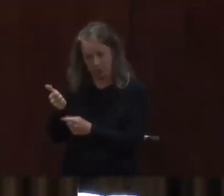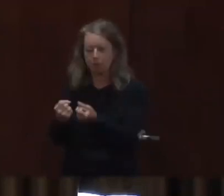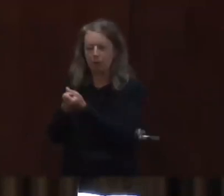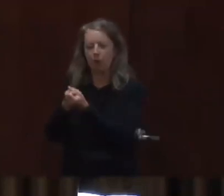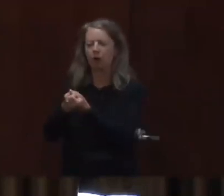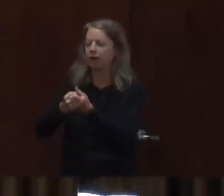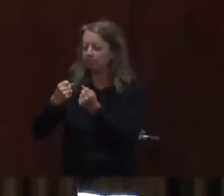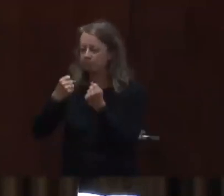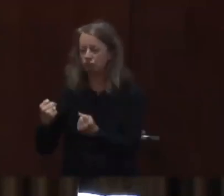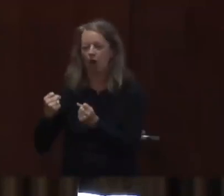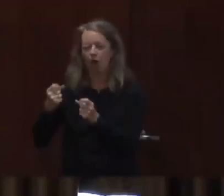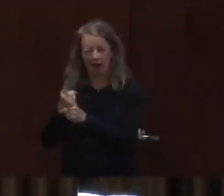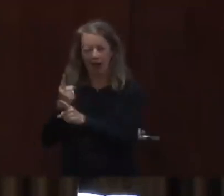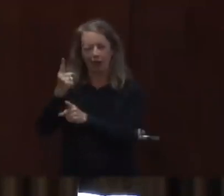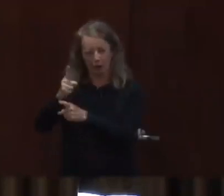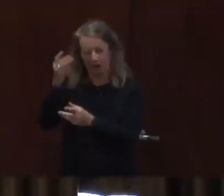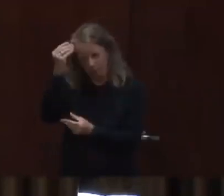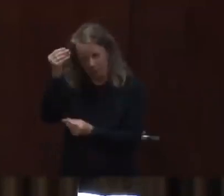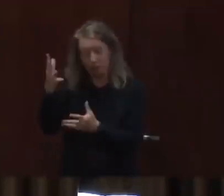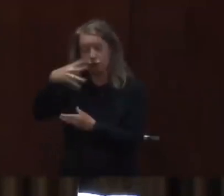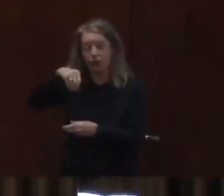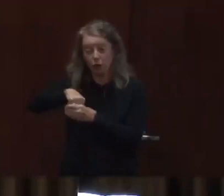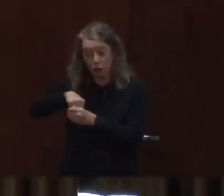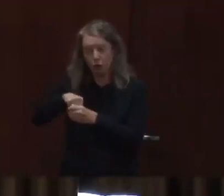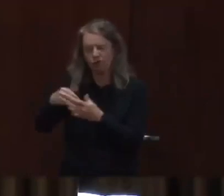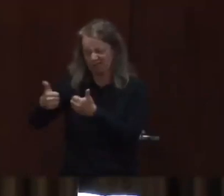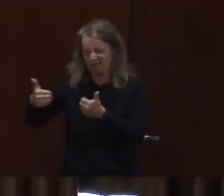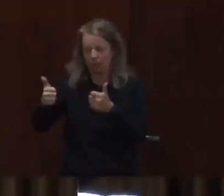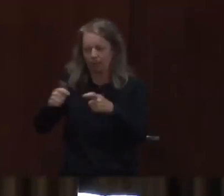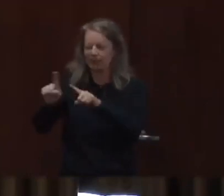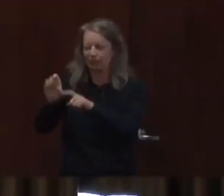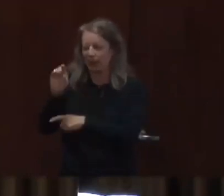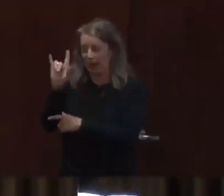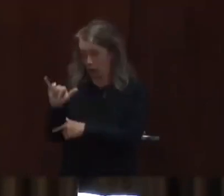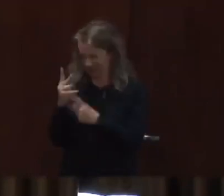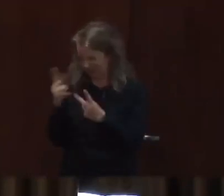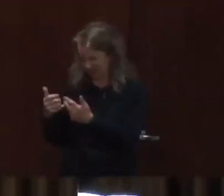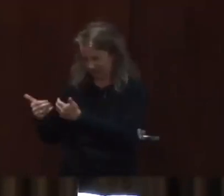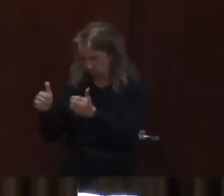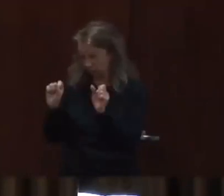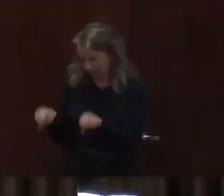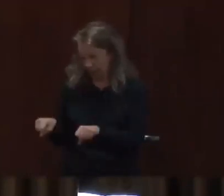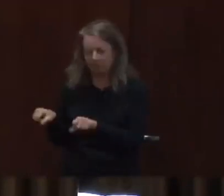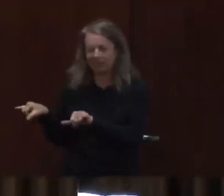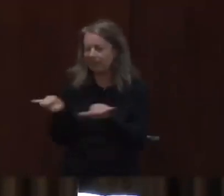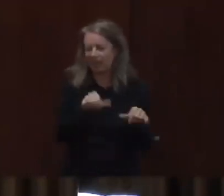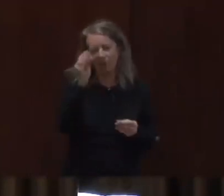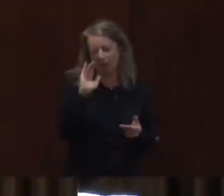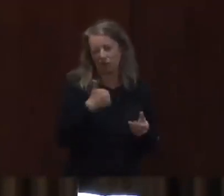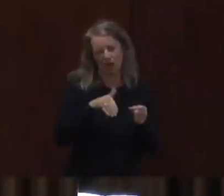Y este cambio es para eliminar cualquier bifurcación de esfuerzos